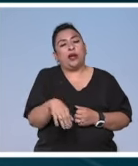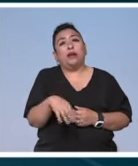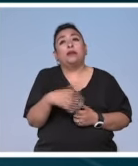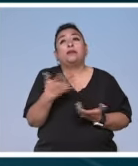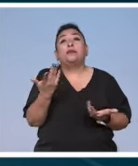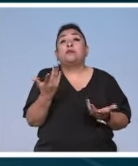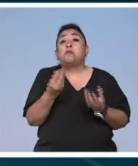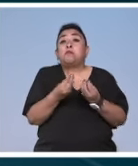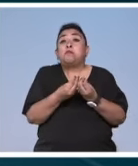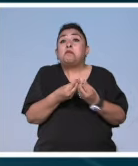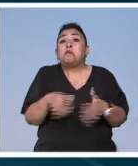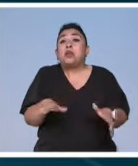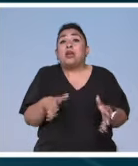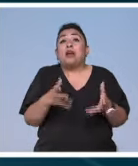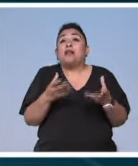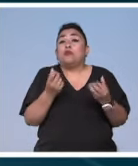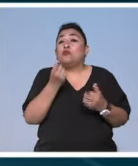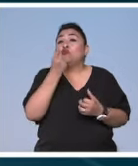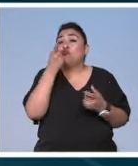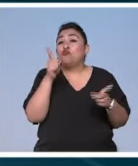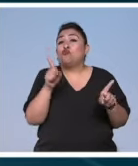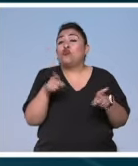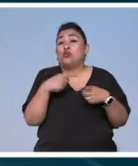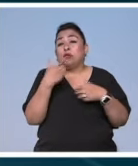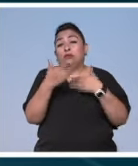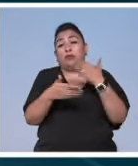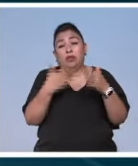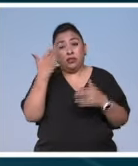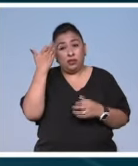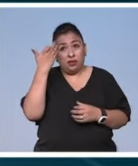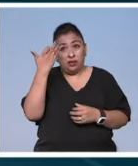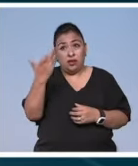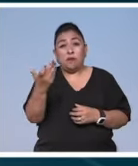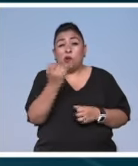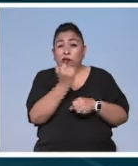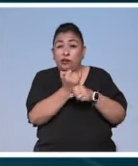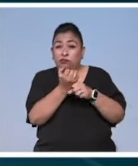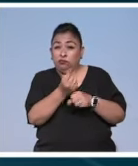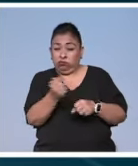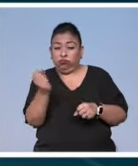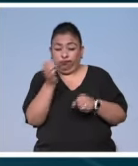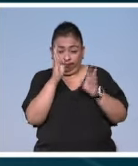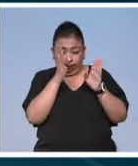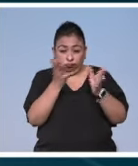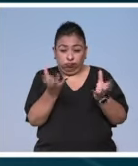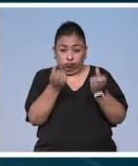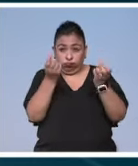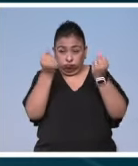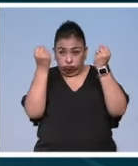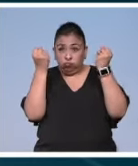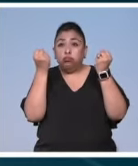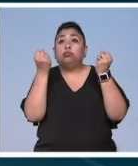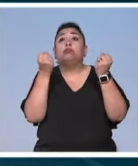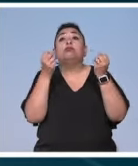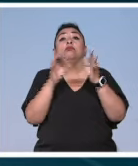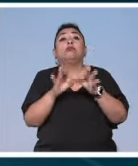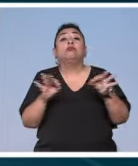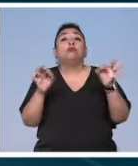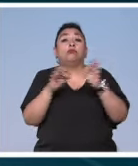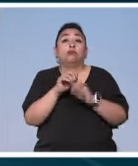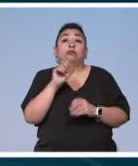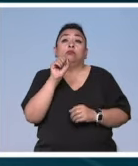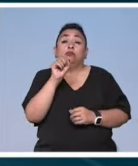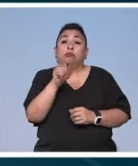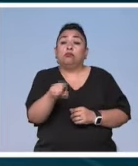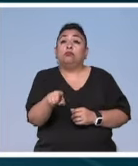perdiéndose la mayoría de su obra con el pasar del tiempo grandes investigadores se han dedicado a rescatarla por la trascendencia de la misma